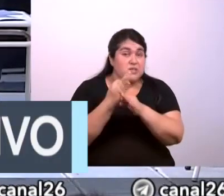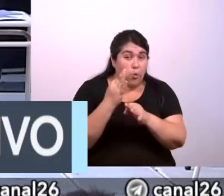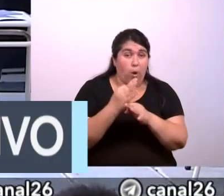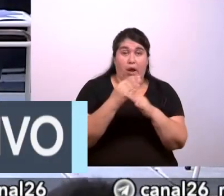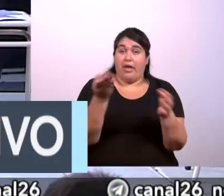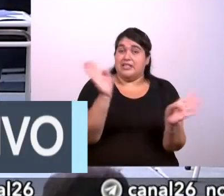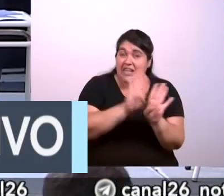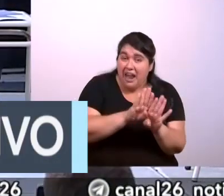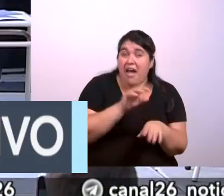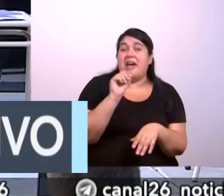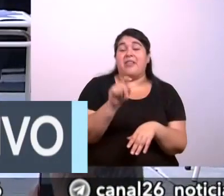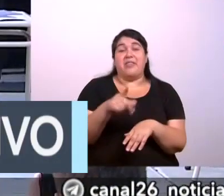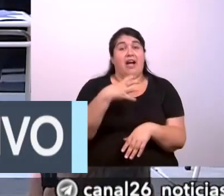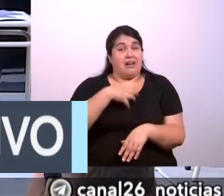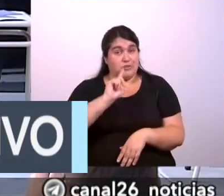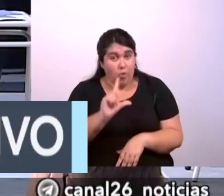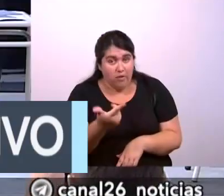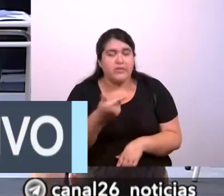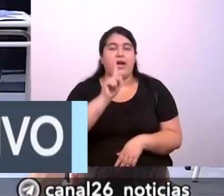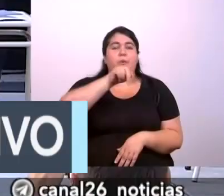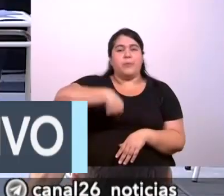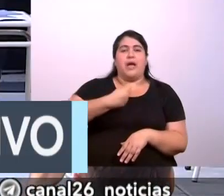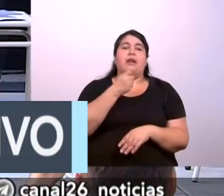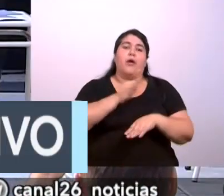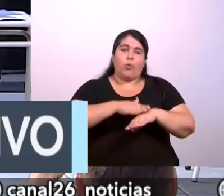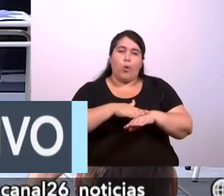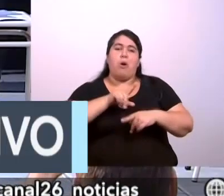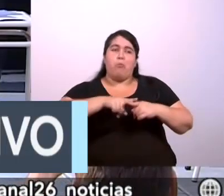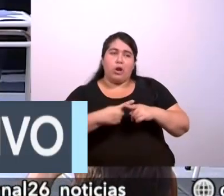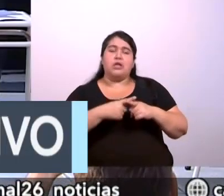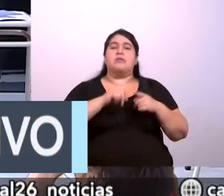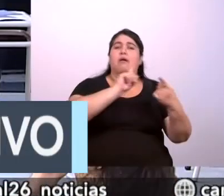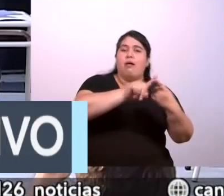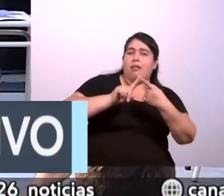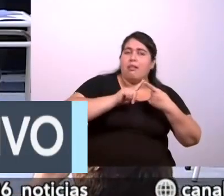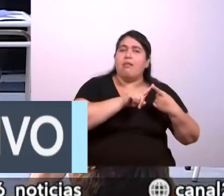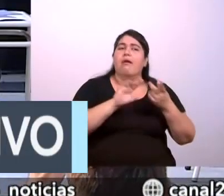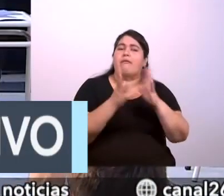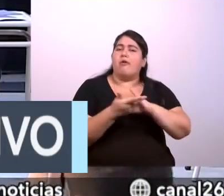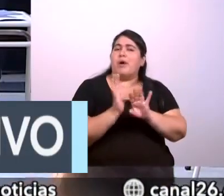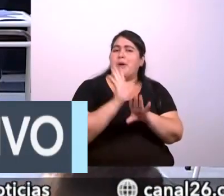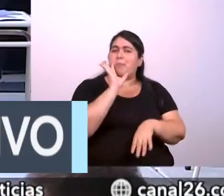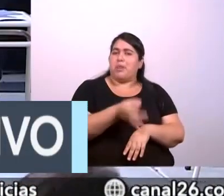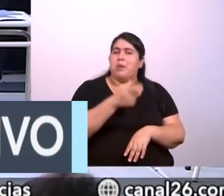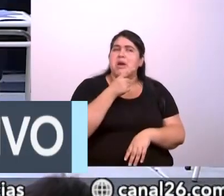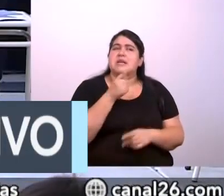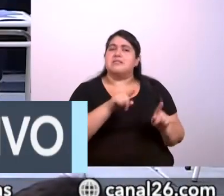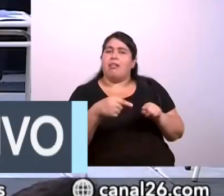y que eso tenía que ver con vinculaciones políticas, con relaciones, decían ellos, como si fueran raras